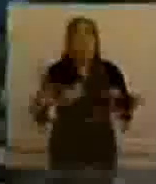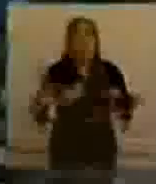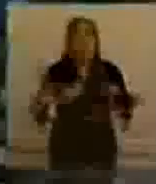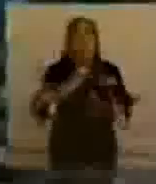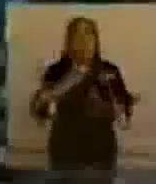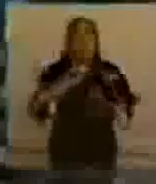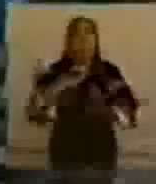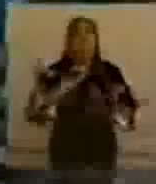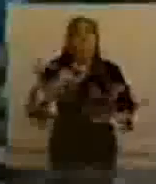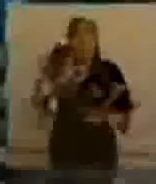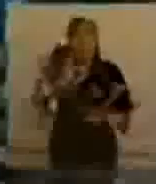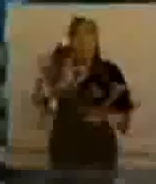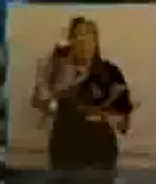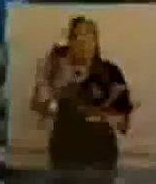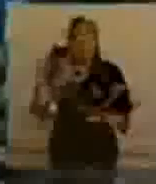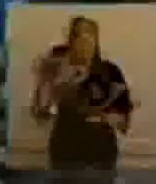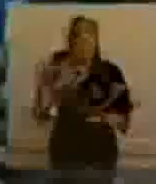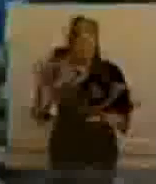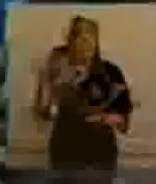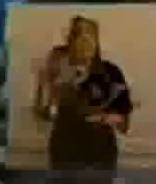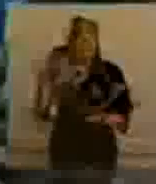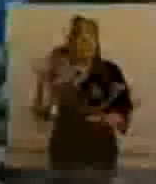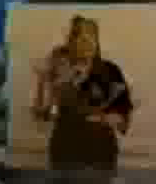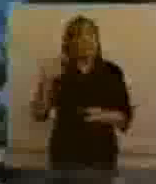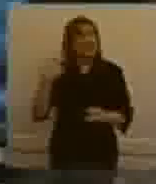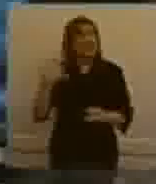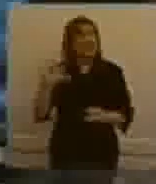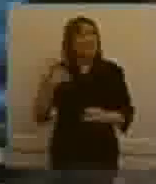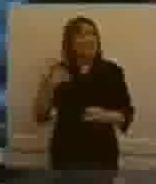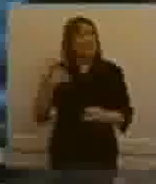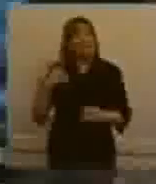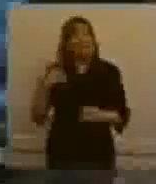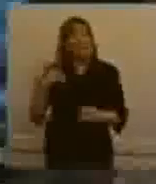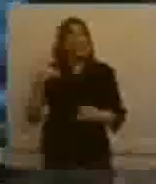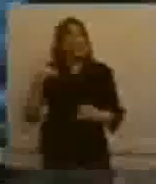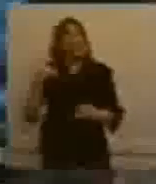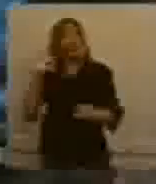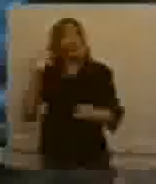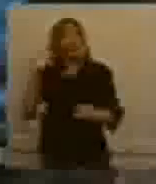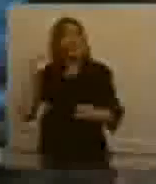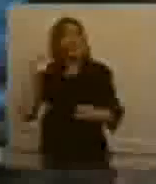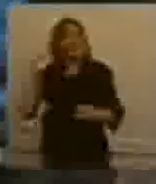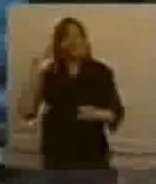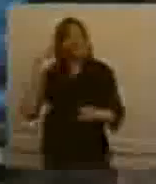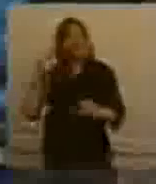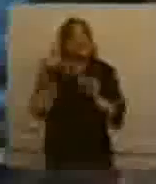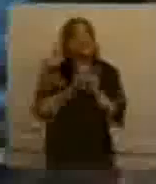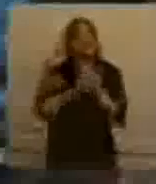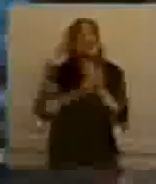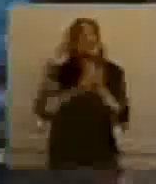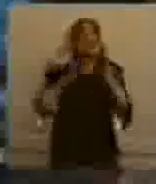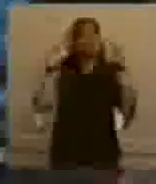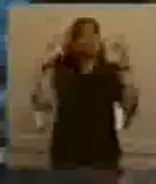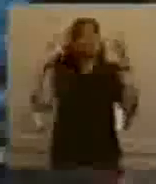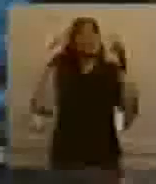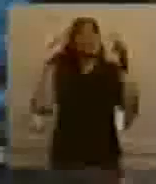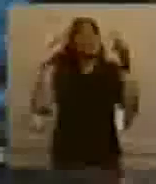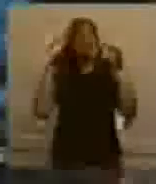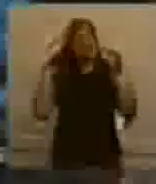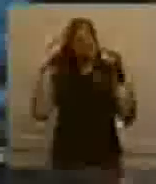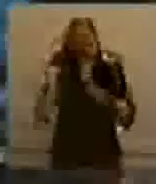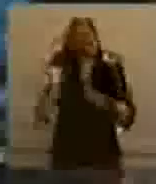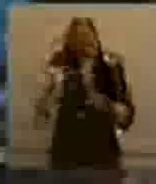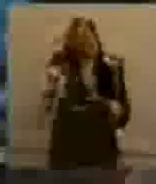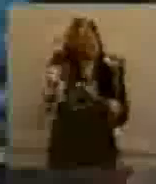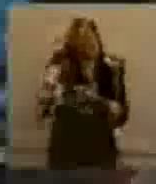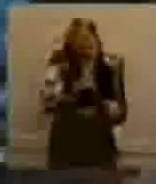atrás, nuestros ministros de gabinete, el ministro de economía, el señor ministro de turismo, el señor ministro de agricultura y